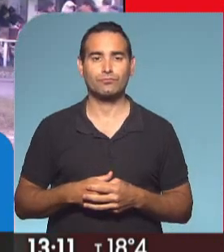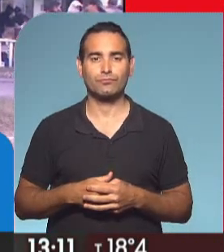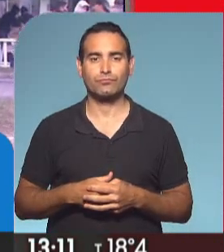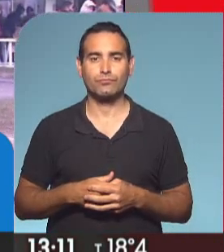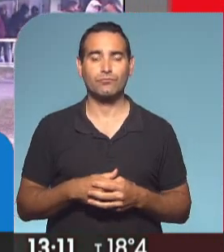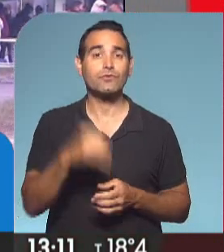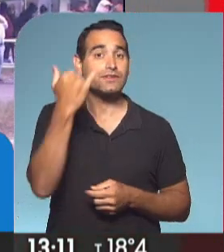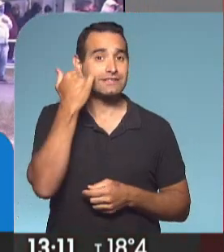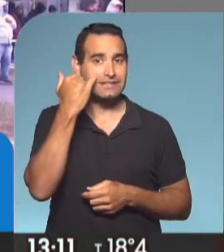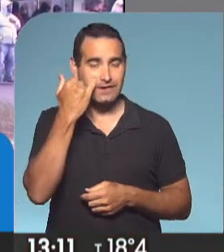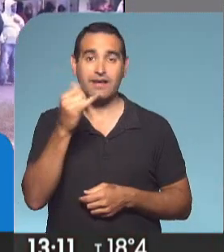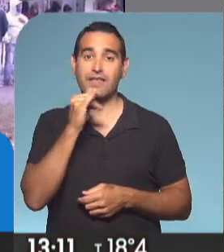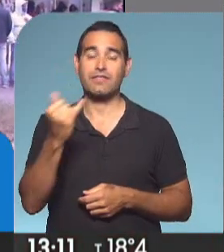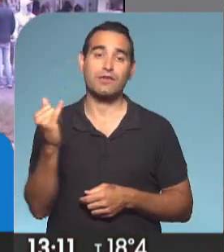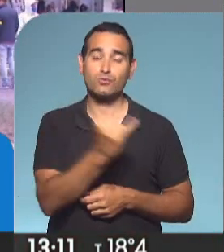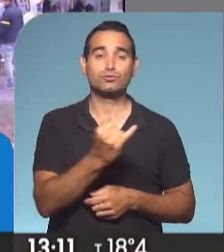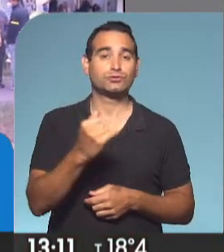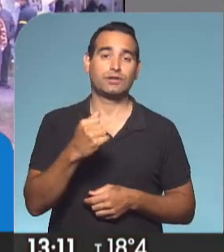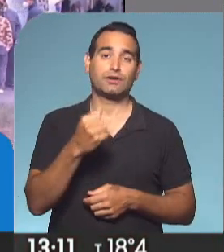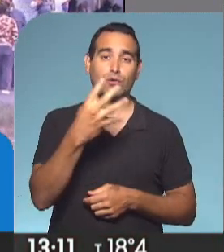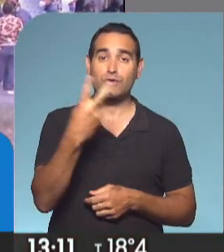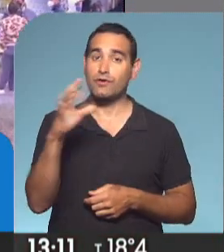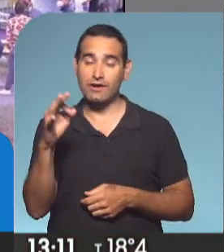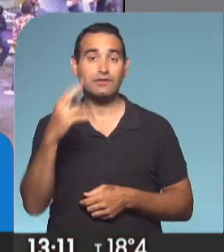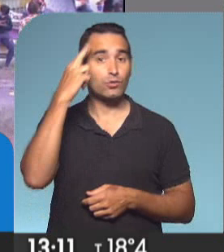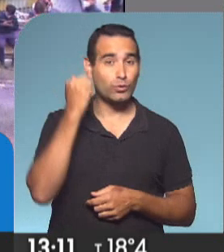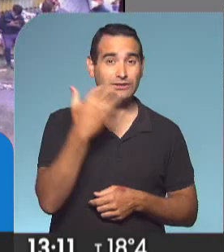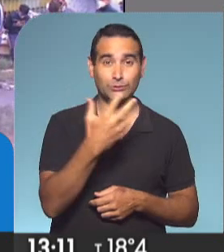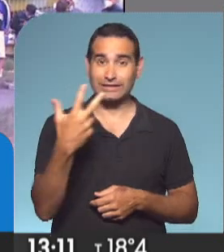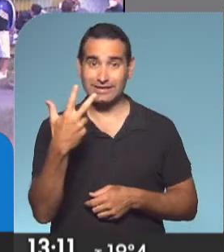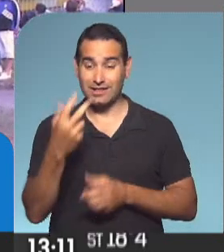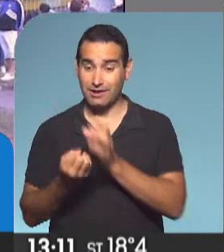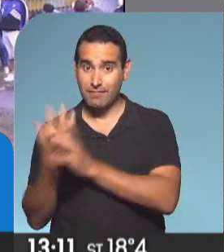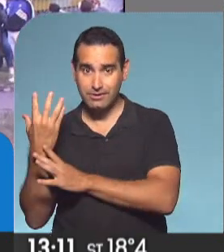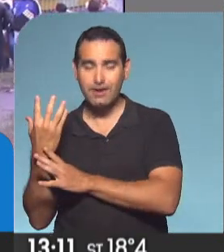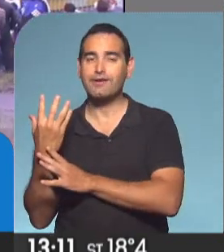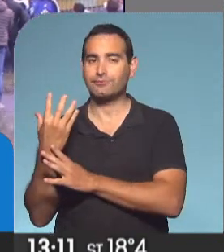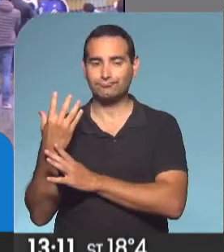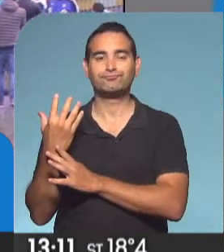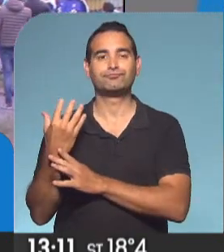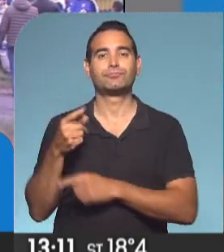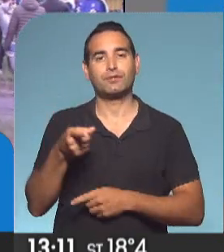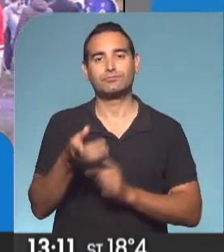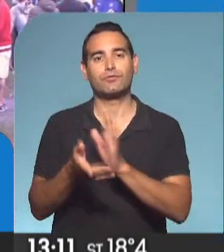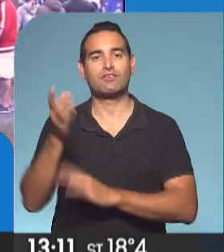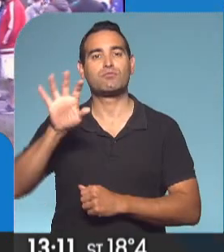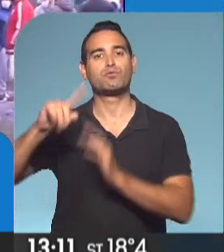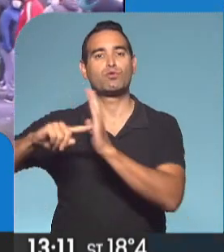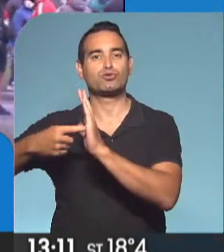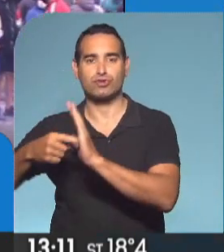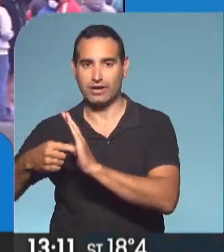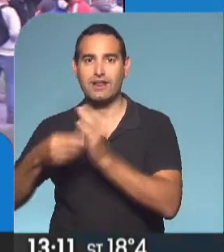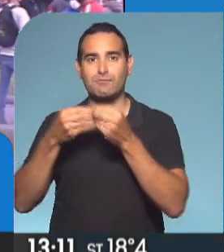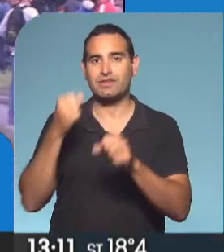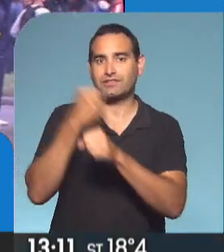recibimos la denuncia a las 16.20, determinamos que 9.53 de la mañana había ido para la provincia de Buenos Aires y empezamos